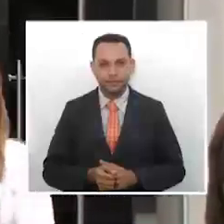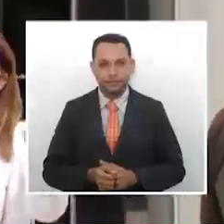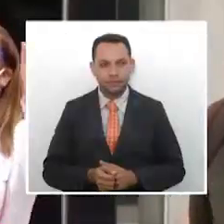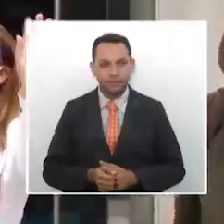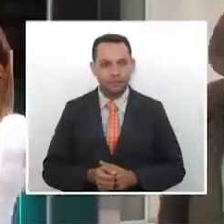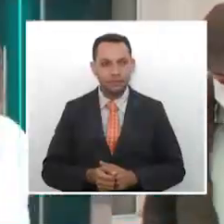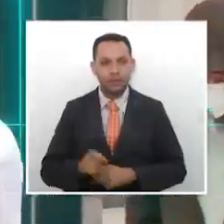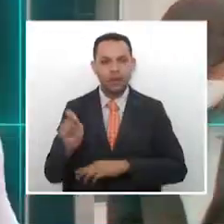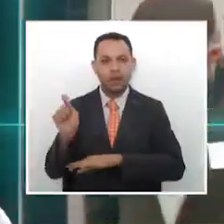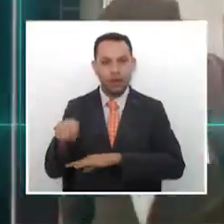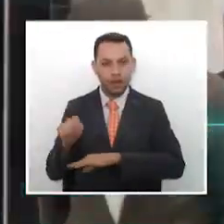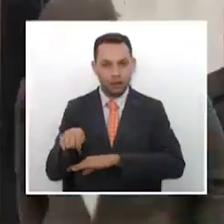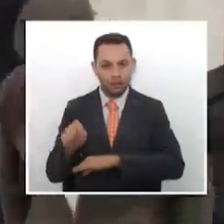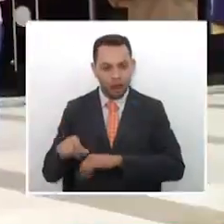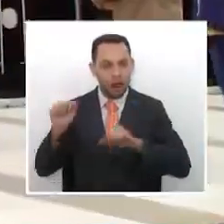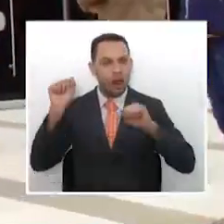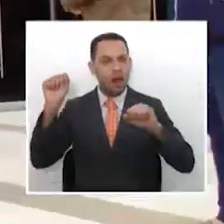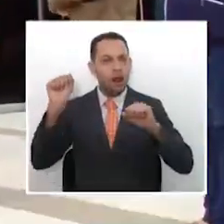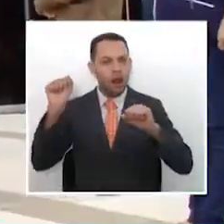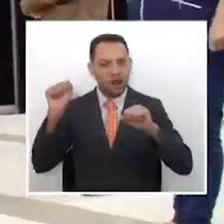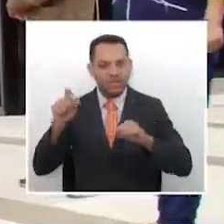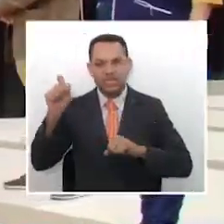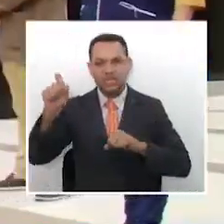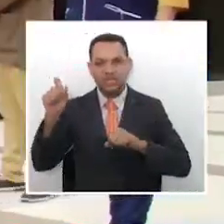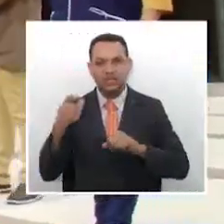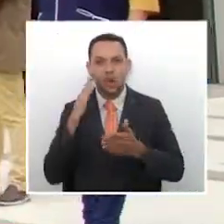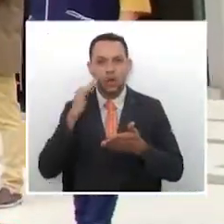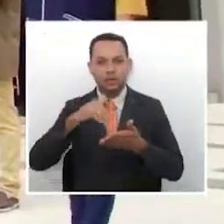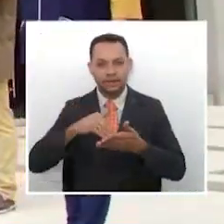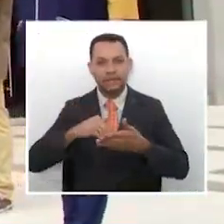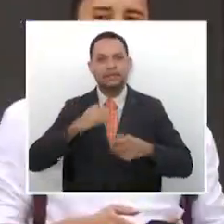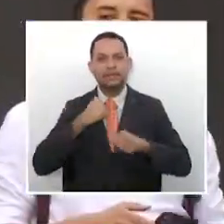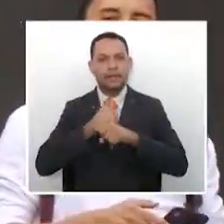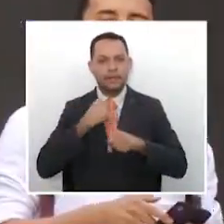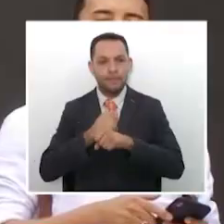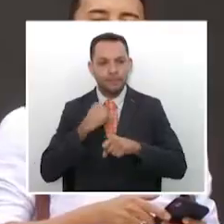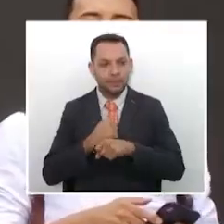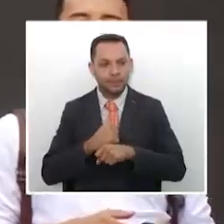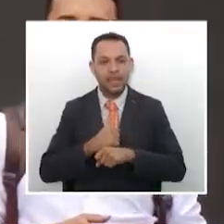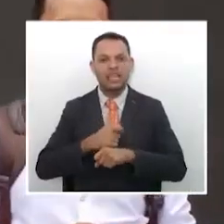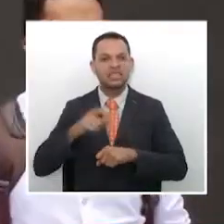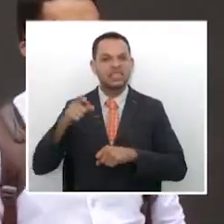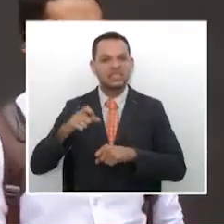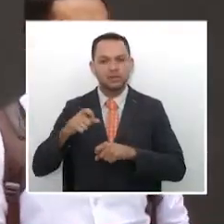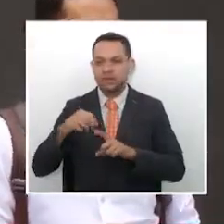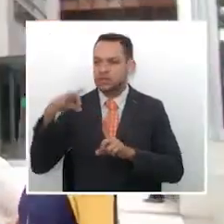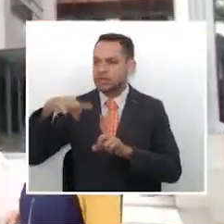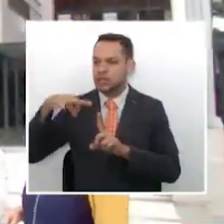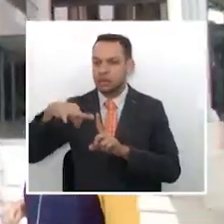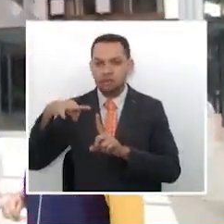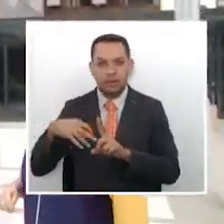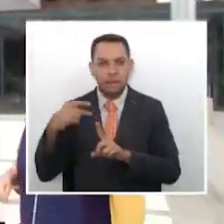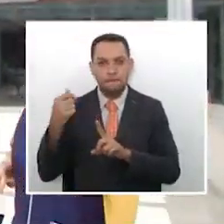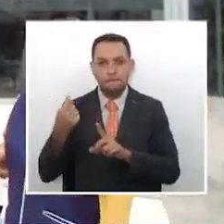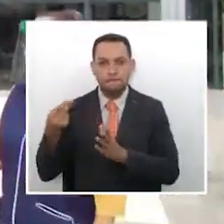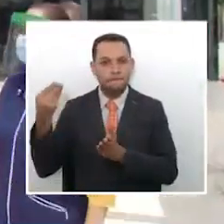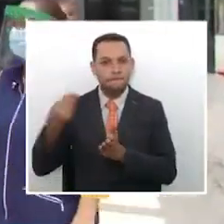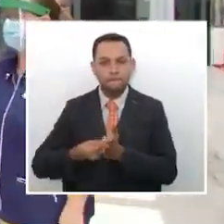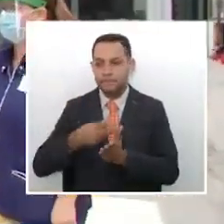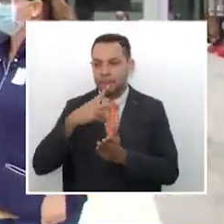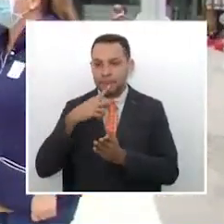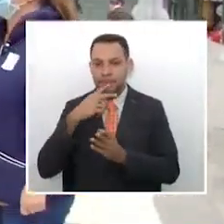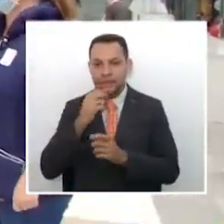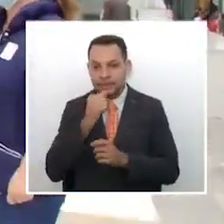Abogados litigantes piden reactivación de los juzgados, indican que van a completar tres meses sin recibir dinero de sus negocios